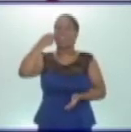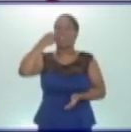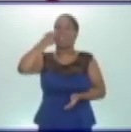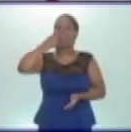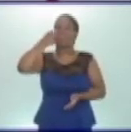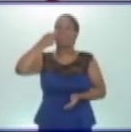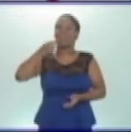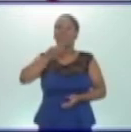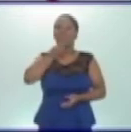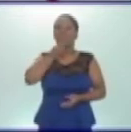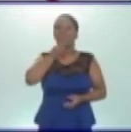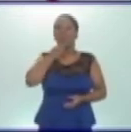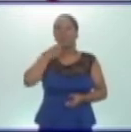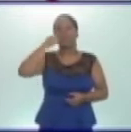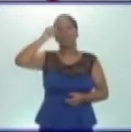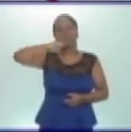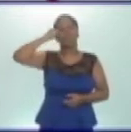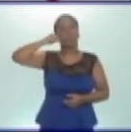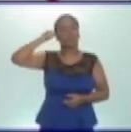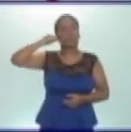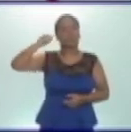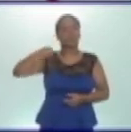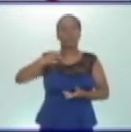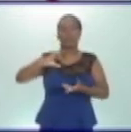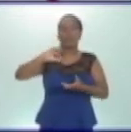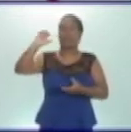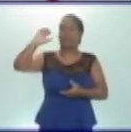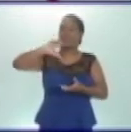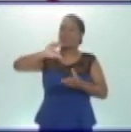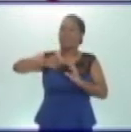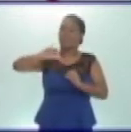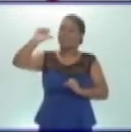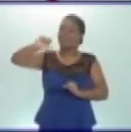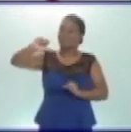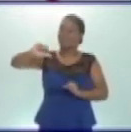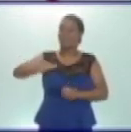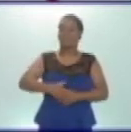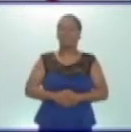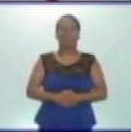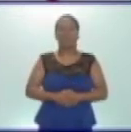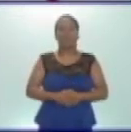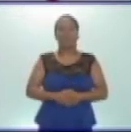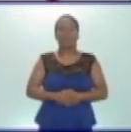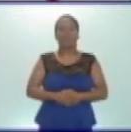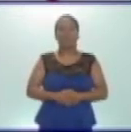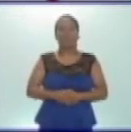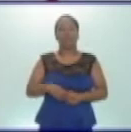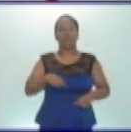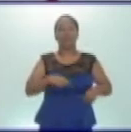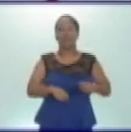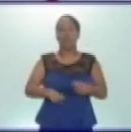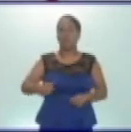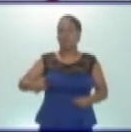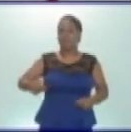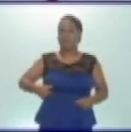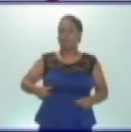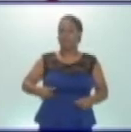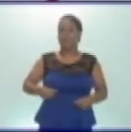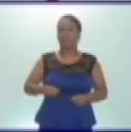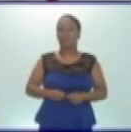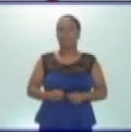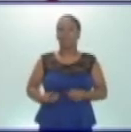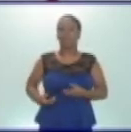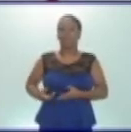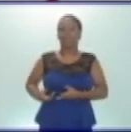producir por un cepillado de los dientes de forma incorrecta. En el caso del órgano estómago, tenemos la gastritis.